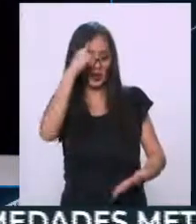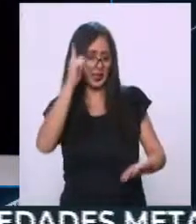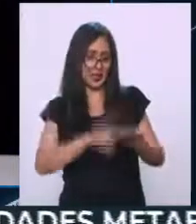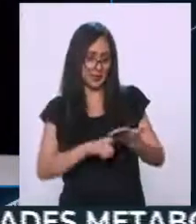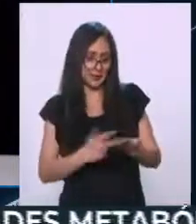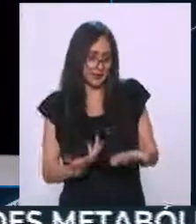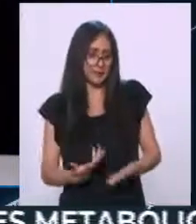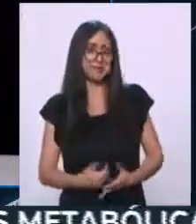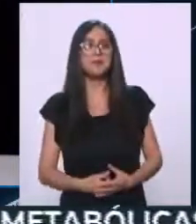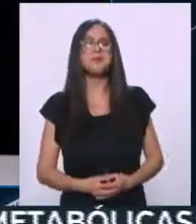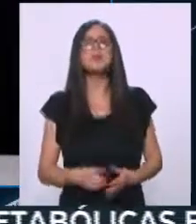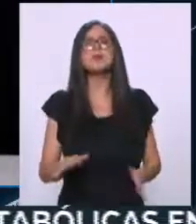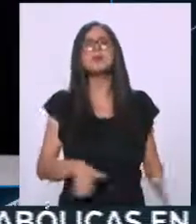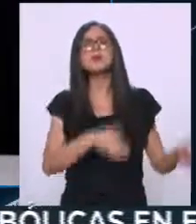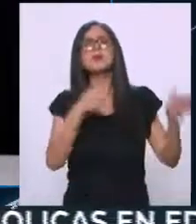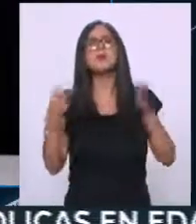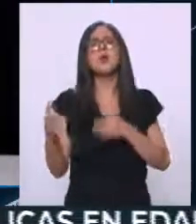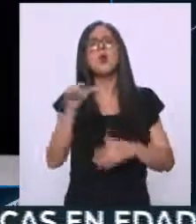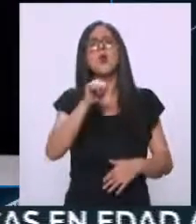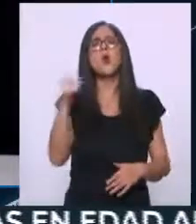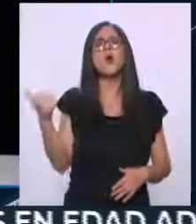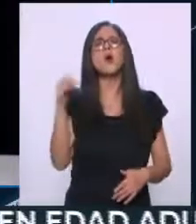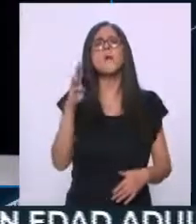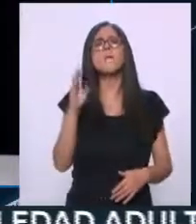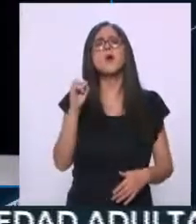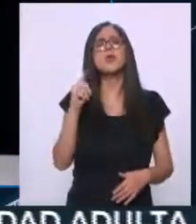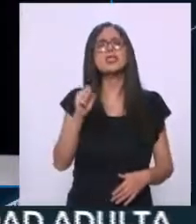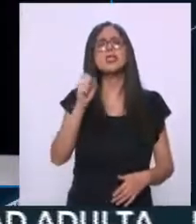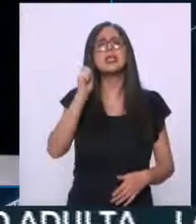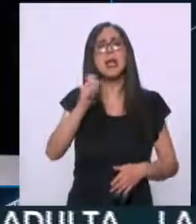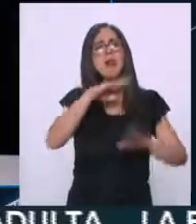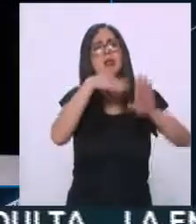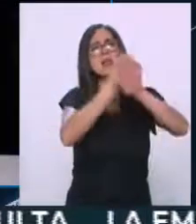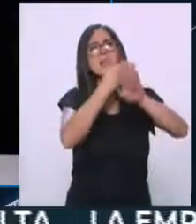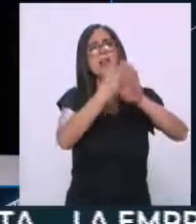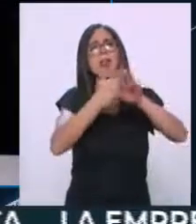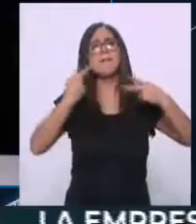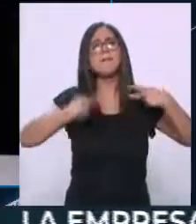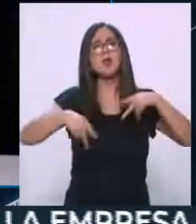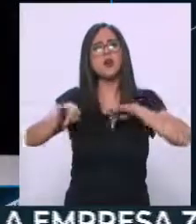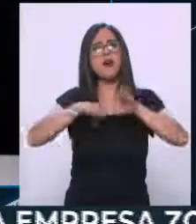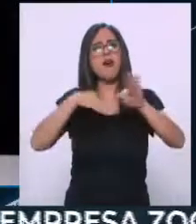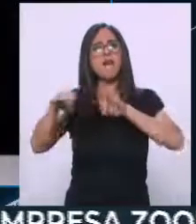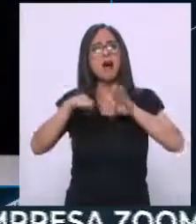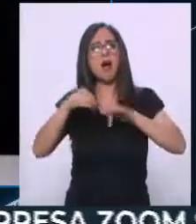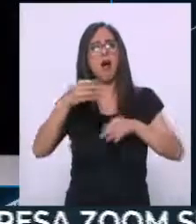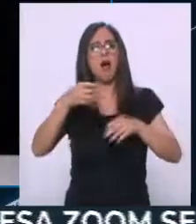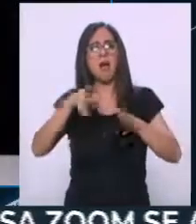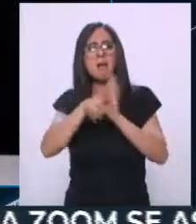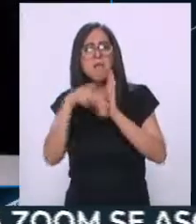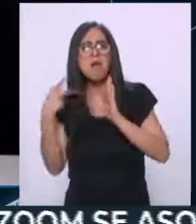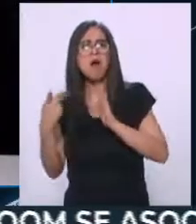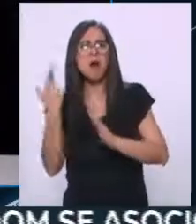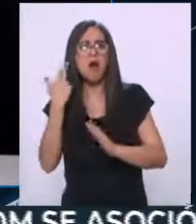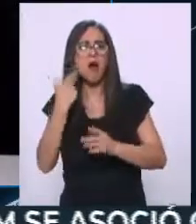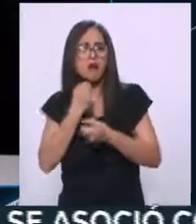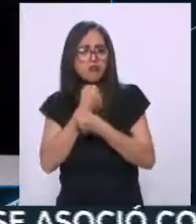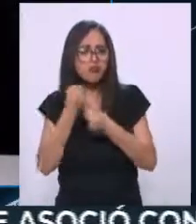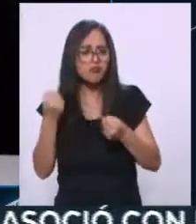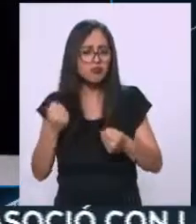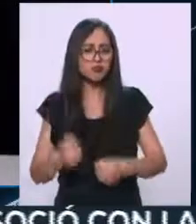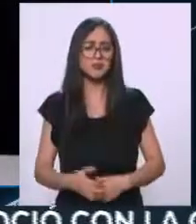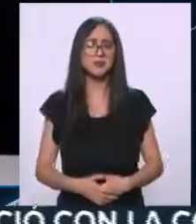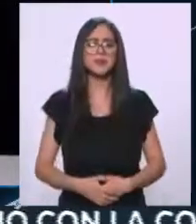otra amplificación por Vox, el ataque a un periodista. Sí, así es. Desde hace unas